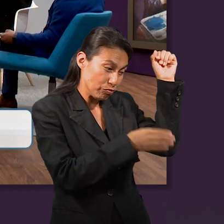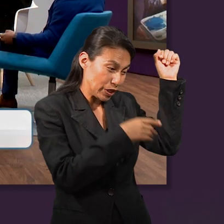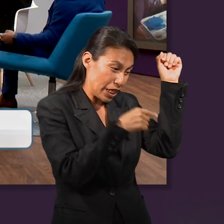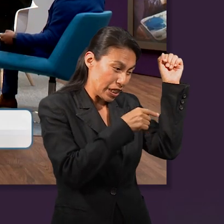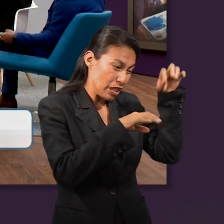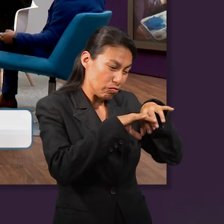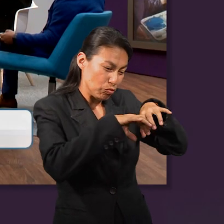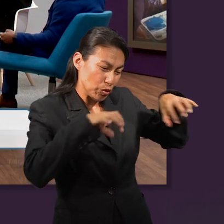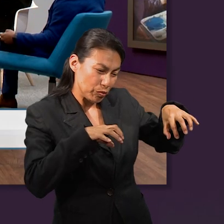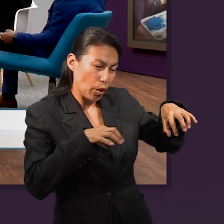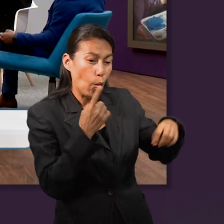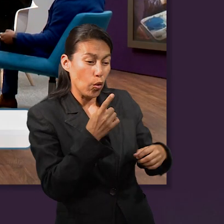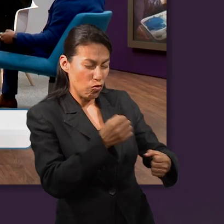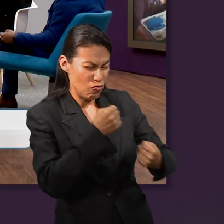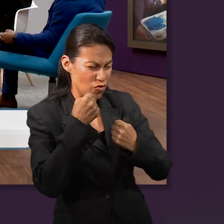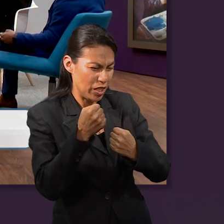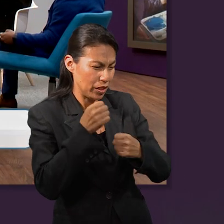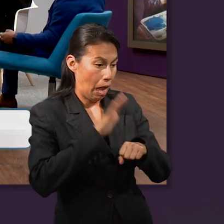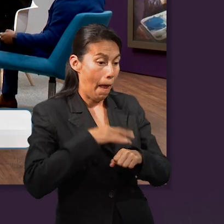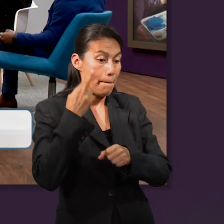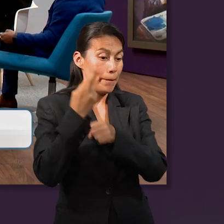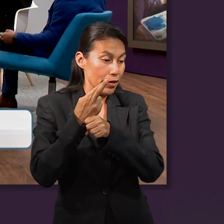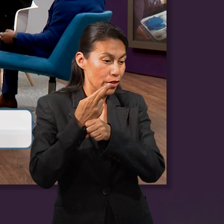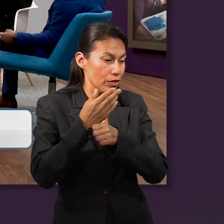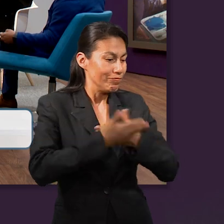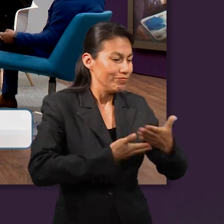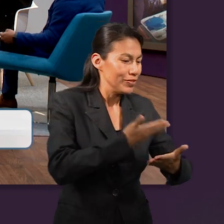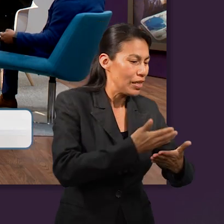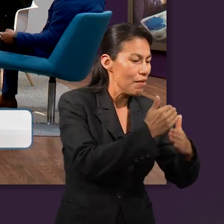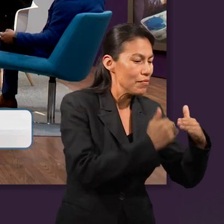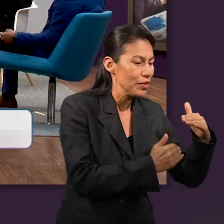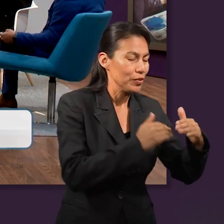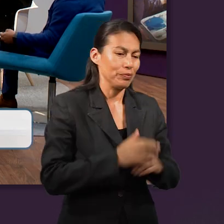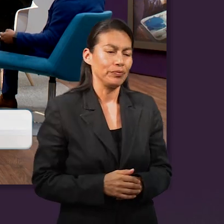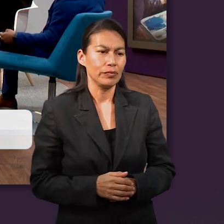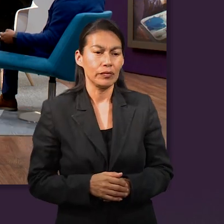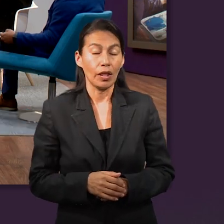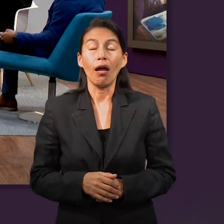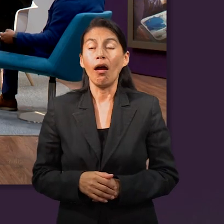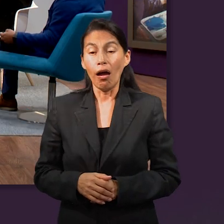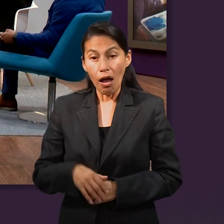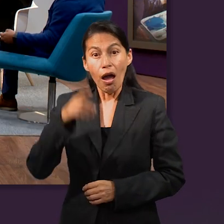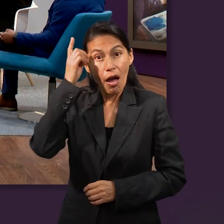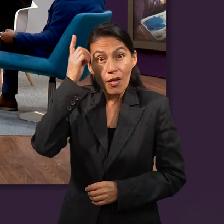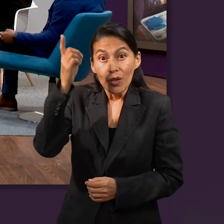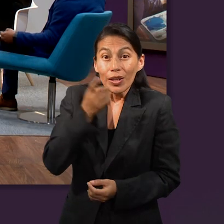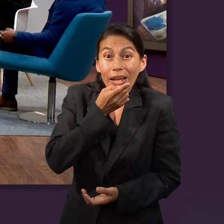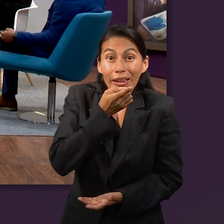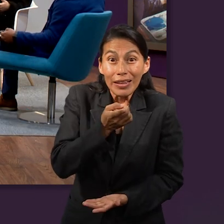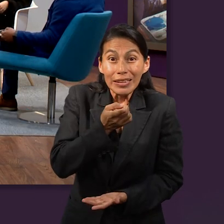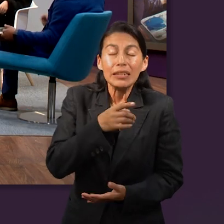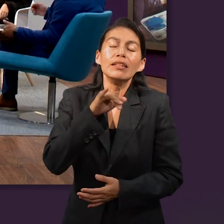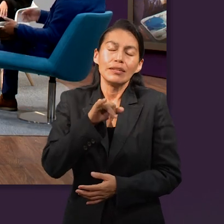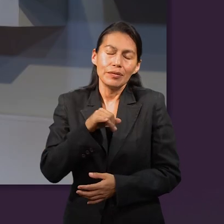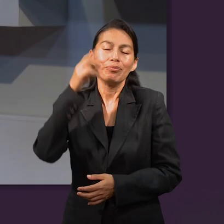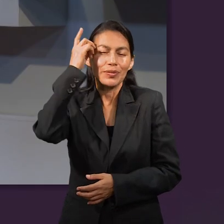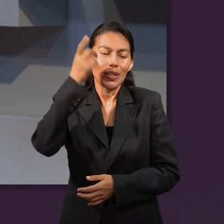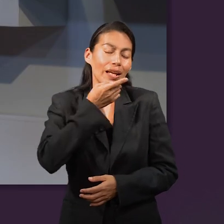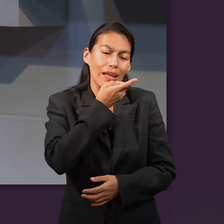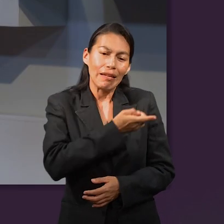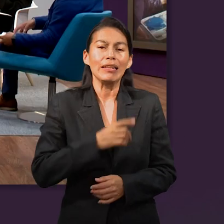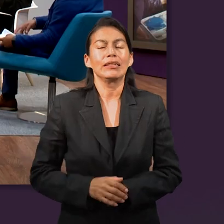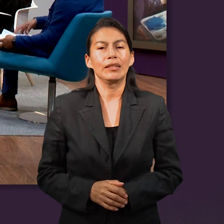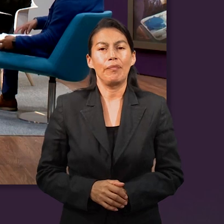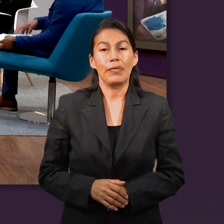pueblos divididos desde tus entrañas. Un pueblo será más fuerte que el otro pueblo y el mayor servirá al menor. O sea, Dios le dice desde el